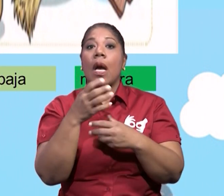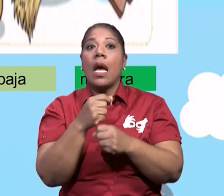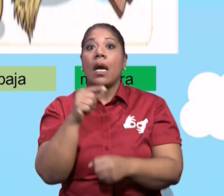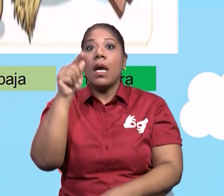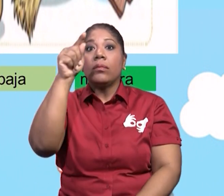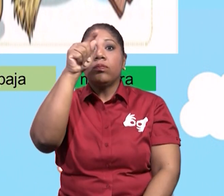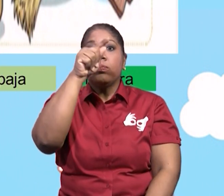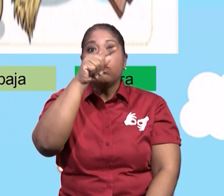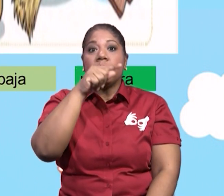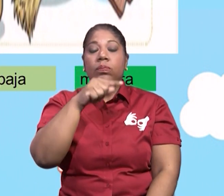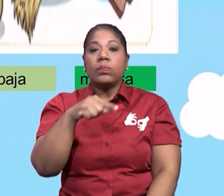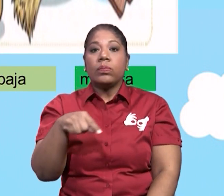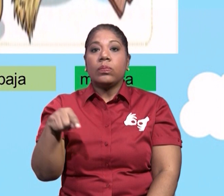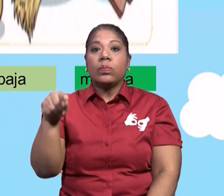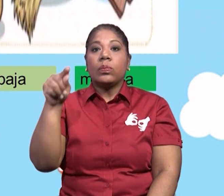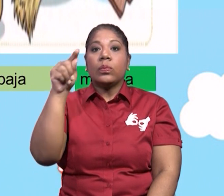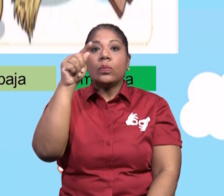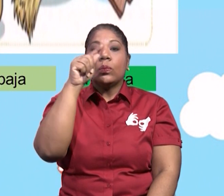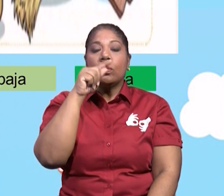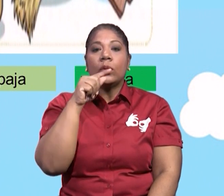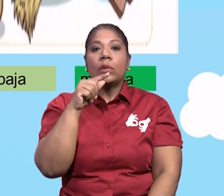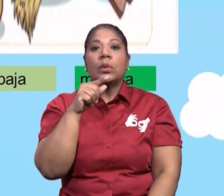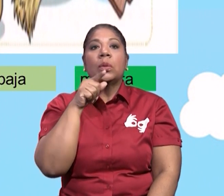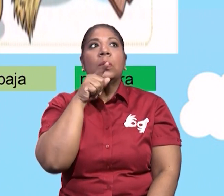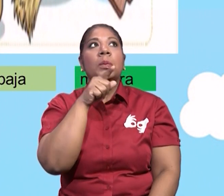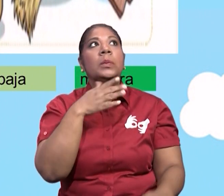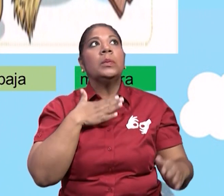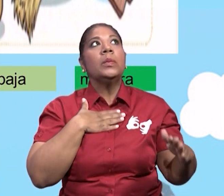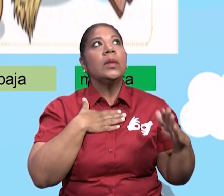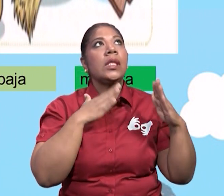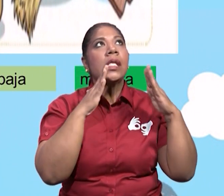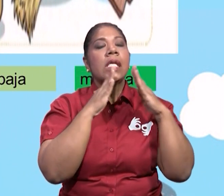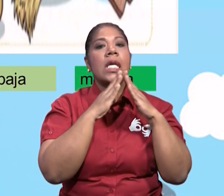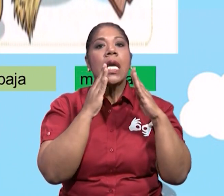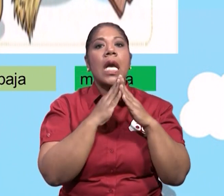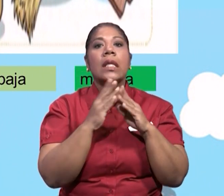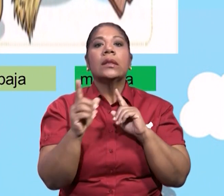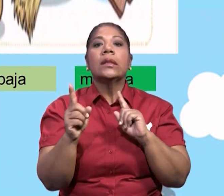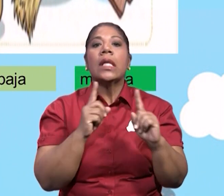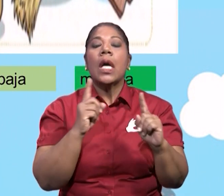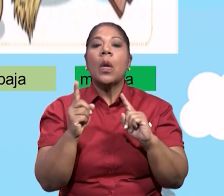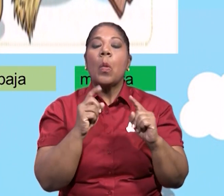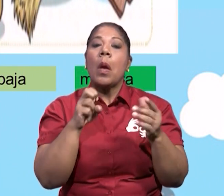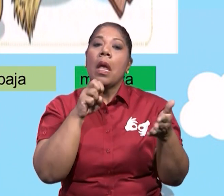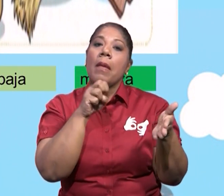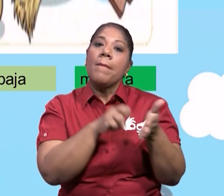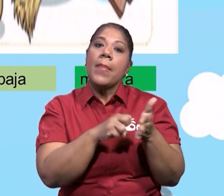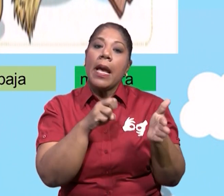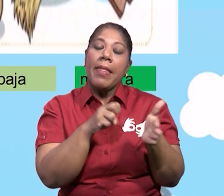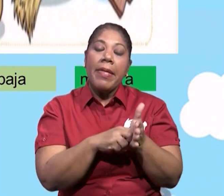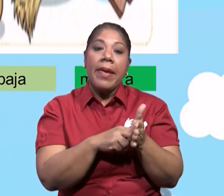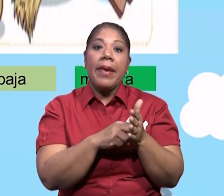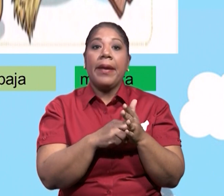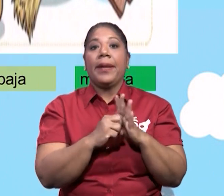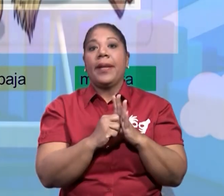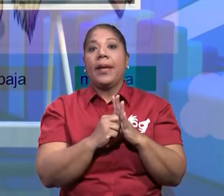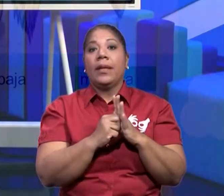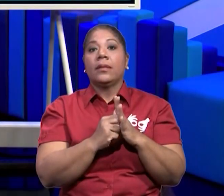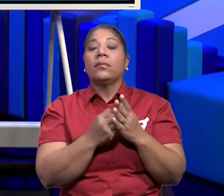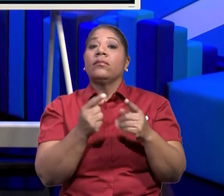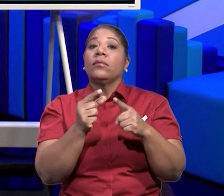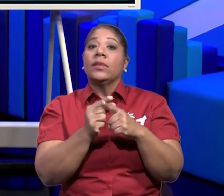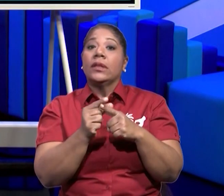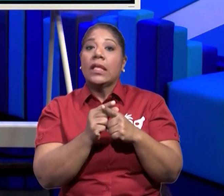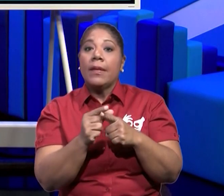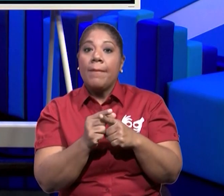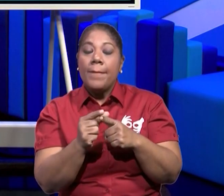sobre el material de que están elaboradas las casas de su comunidad. El niño va a ver a su